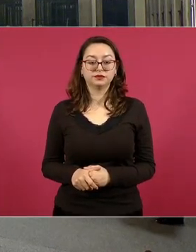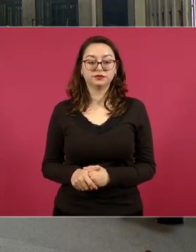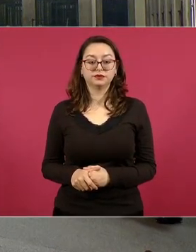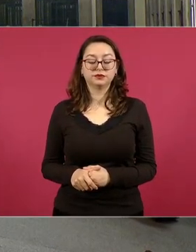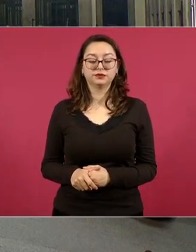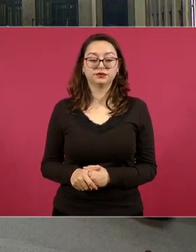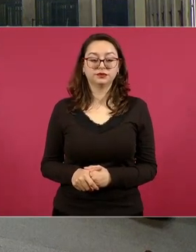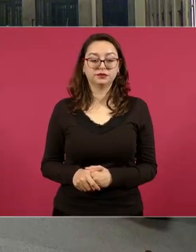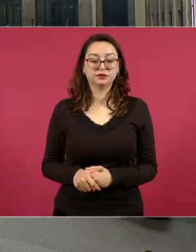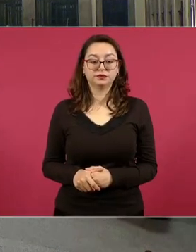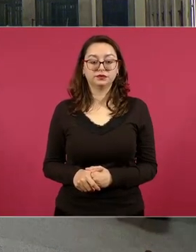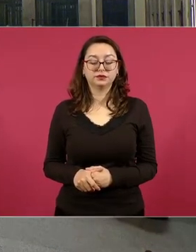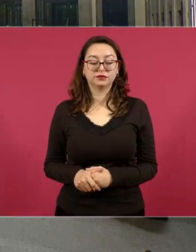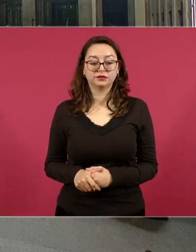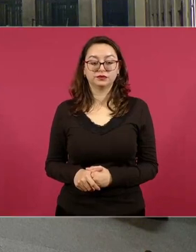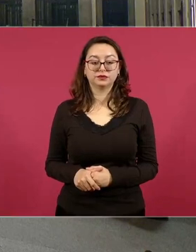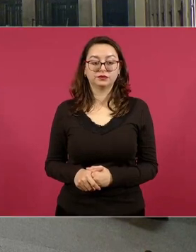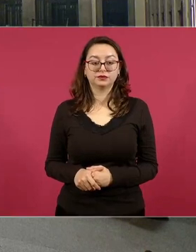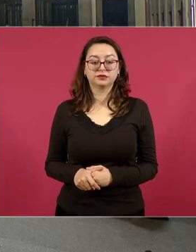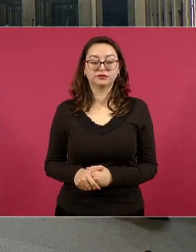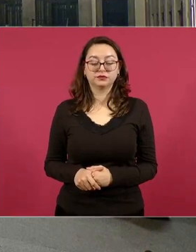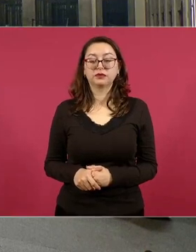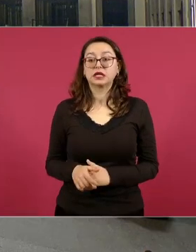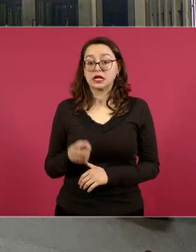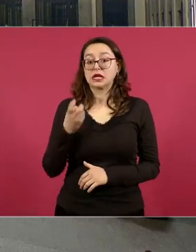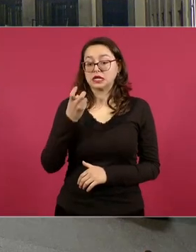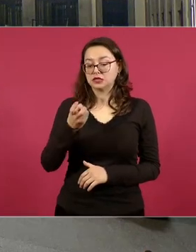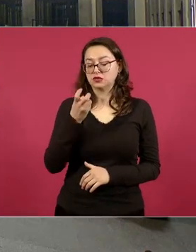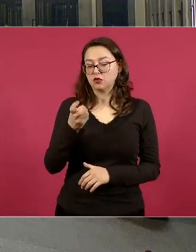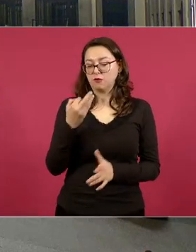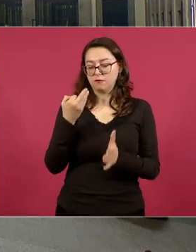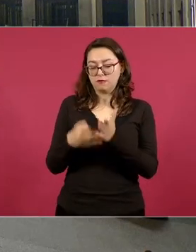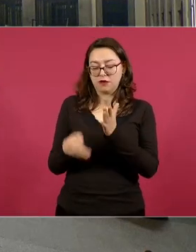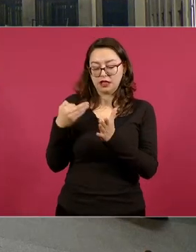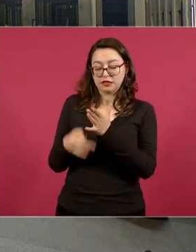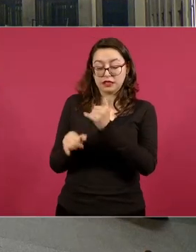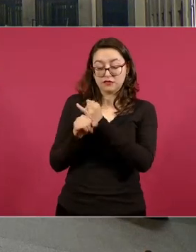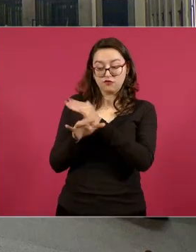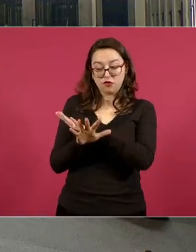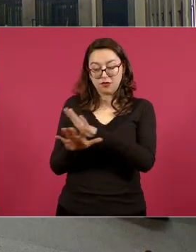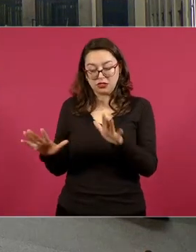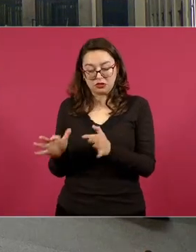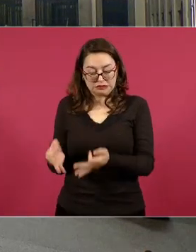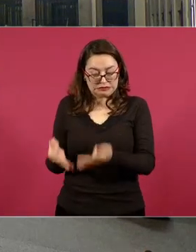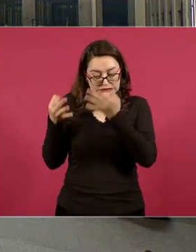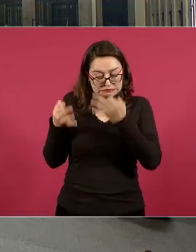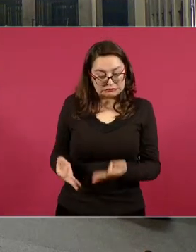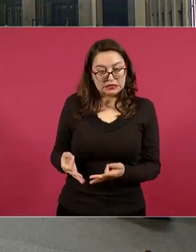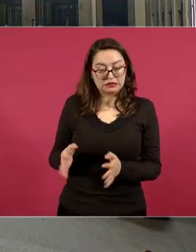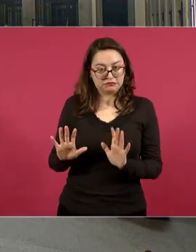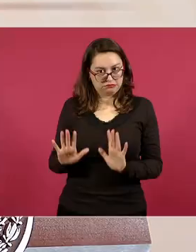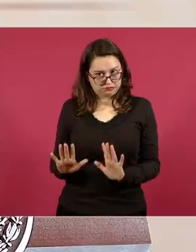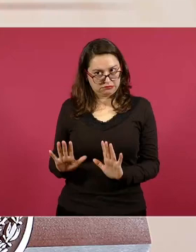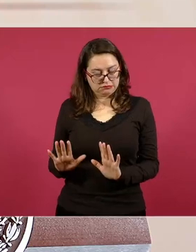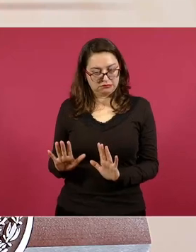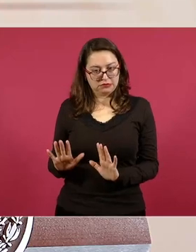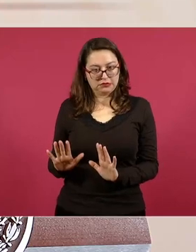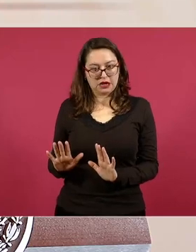vamos a pedirle la información bien porque eso fue lo que me informó